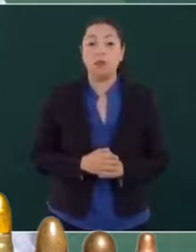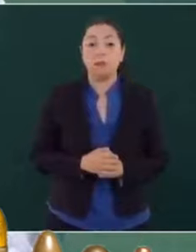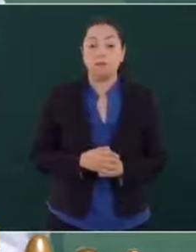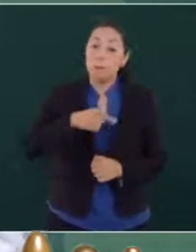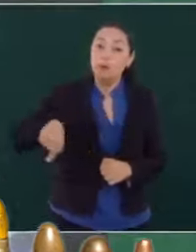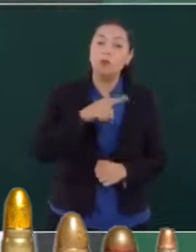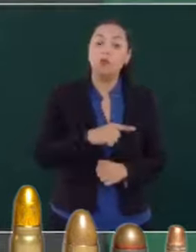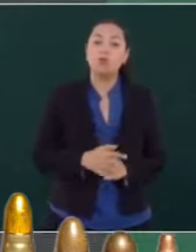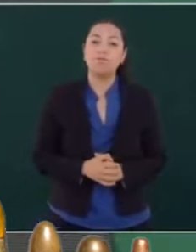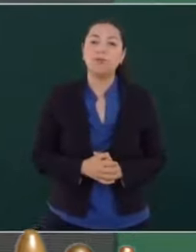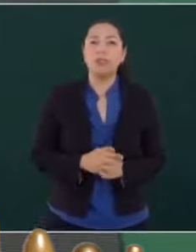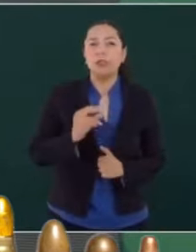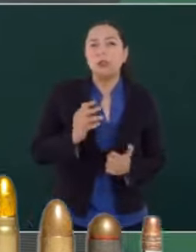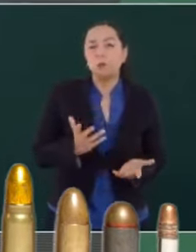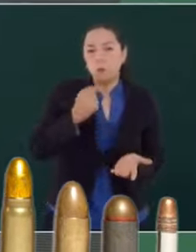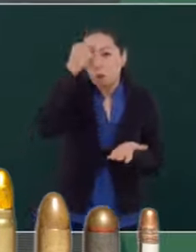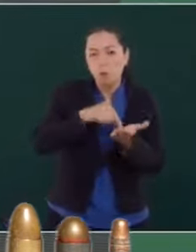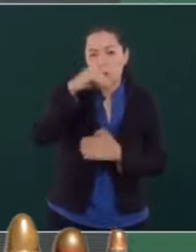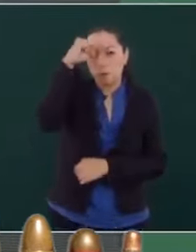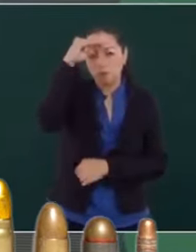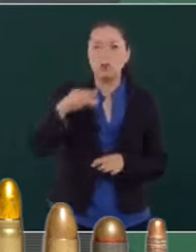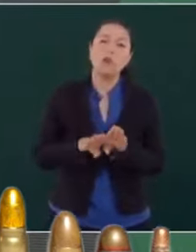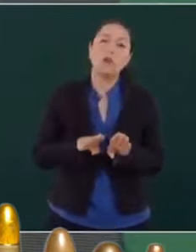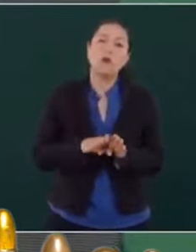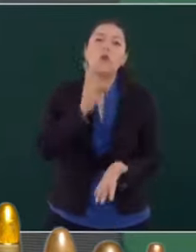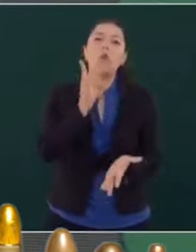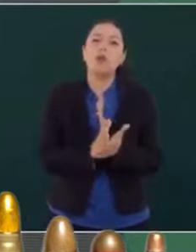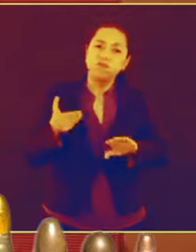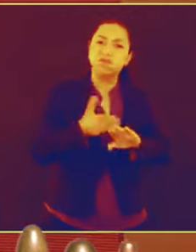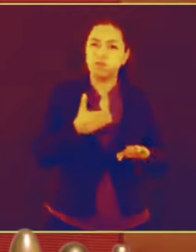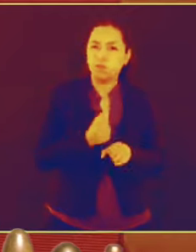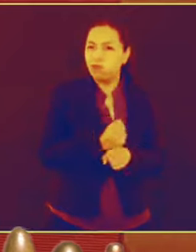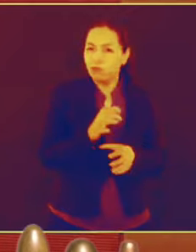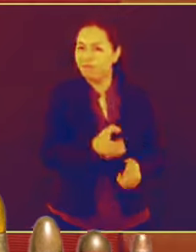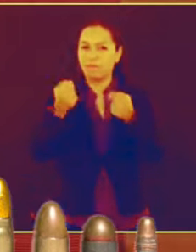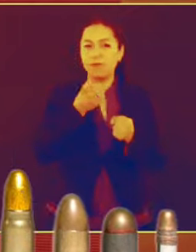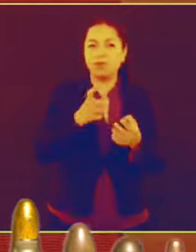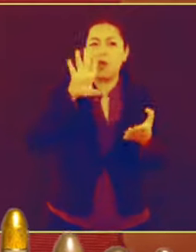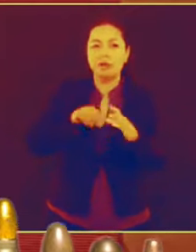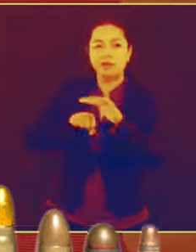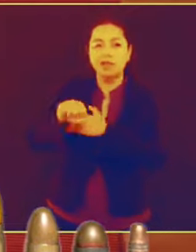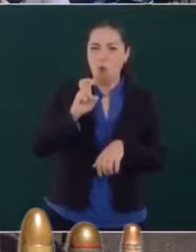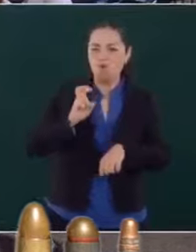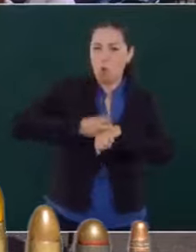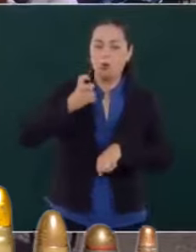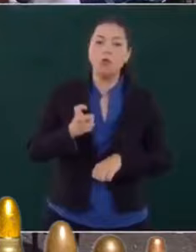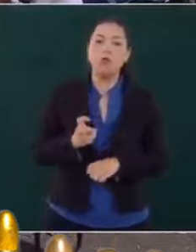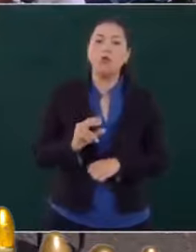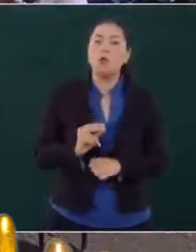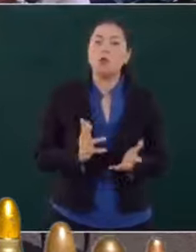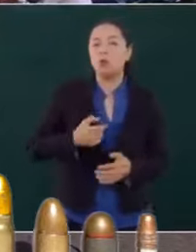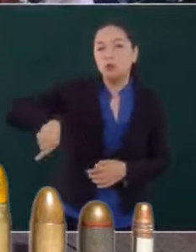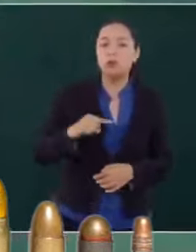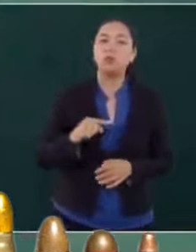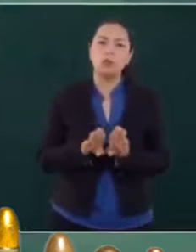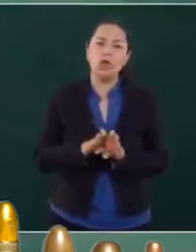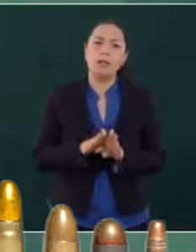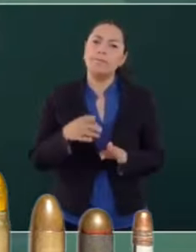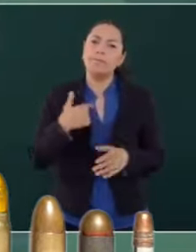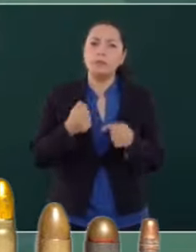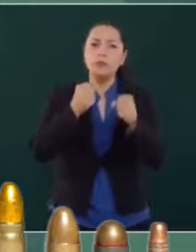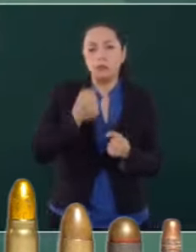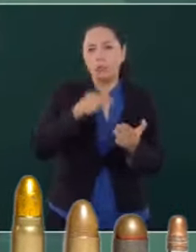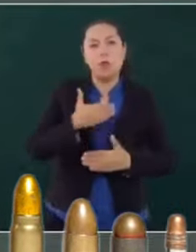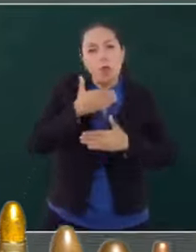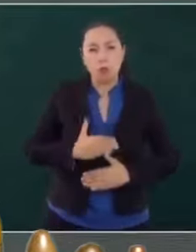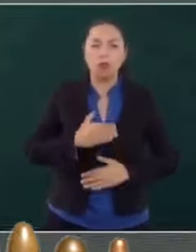no consideramos que baste con el uso de la fuerza, con cárceles, con leyes más severas. Nosotros sostenemos que la paz